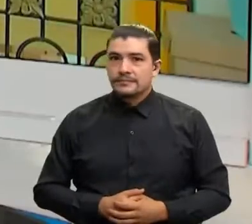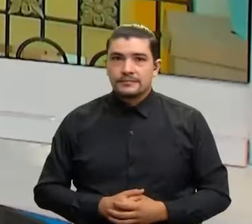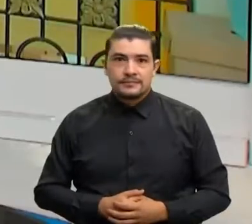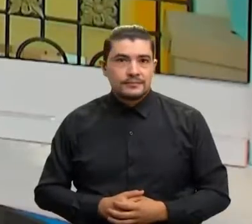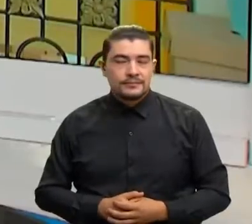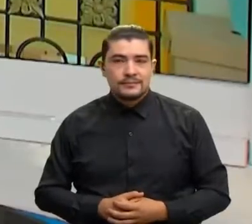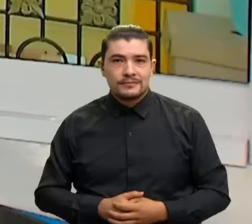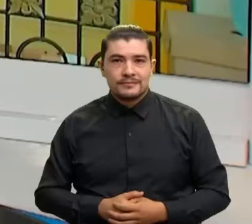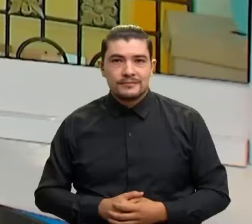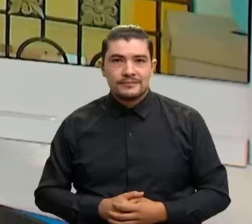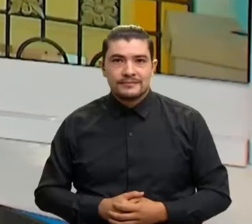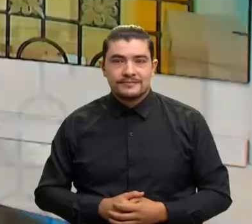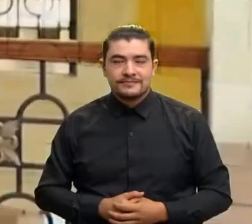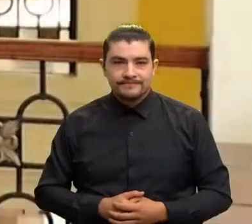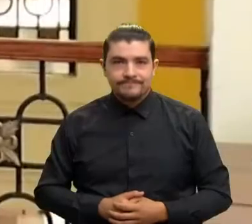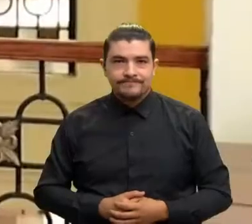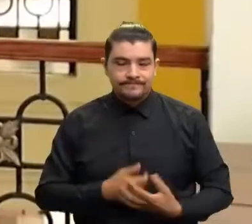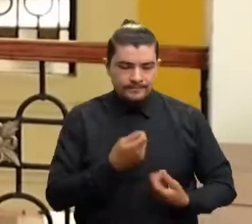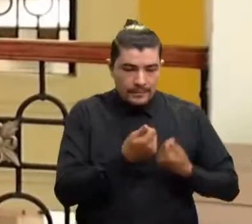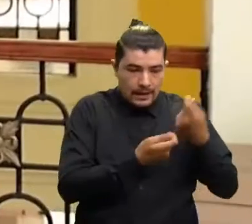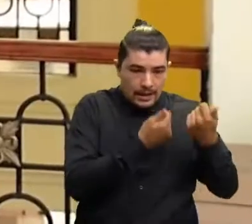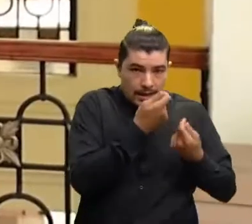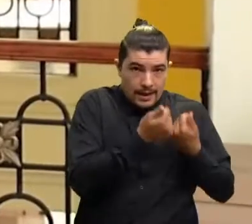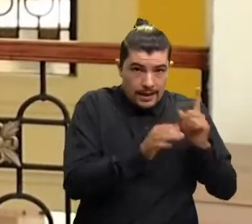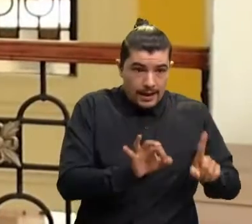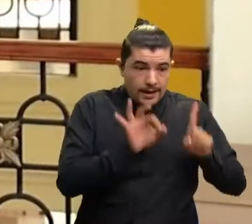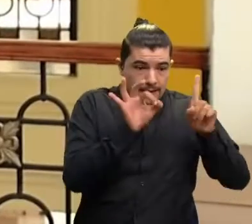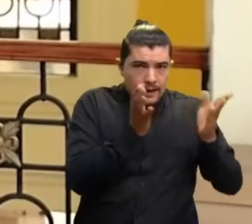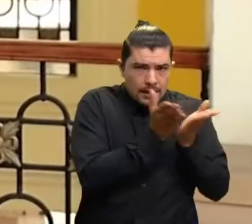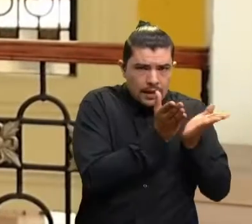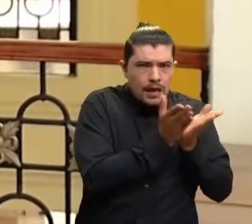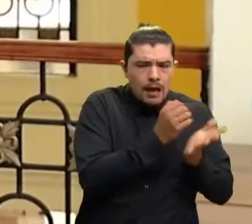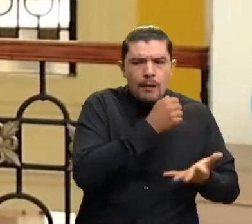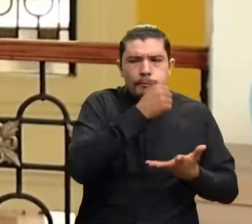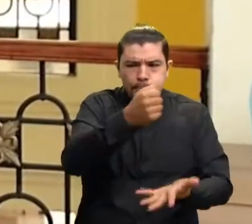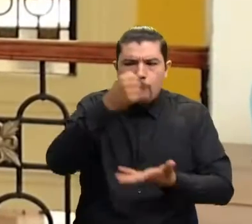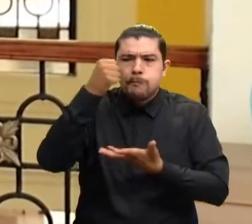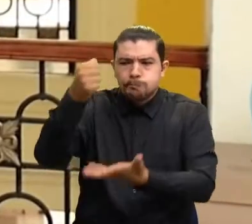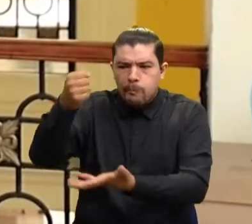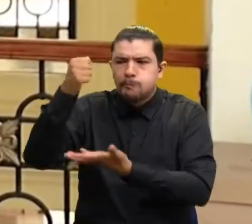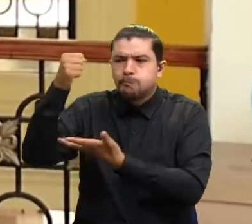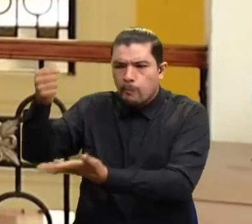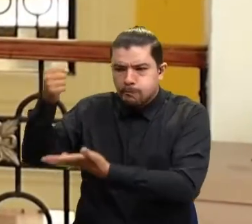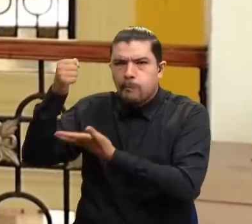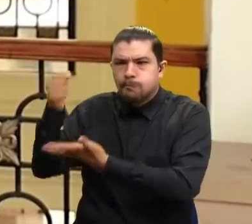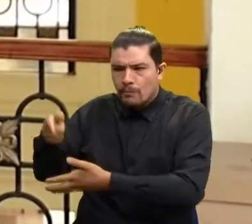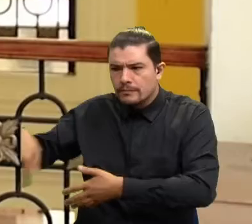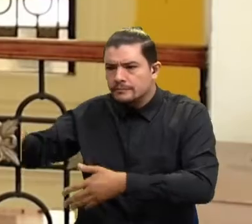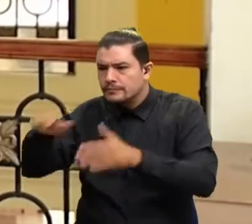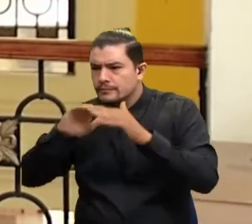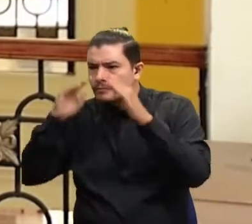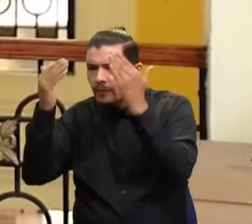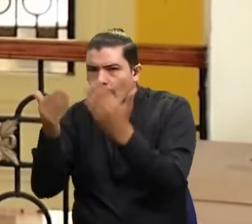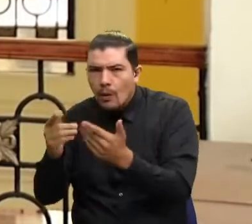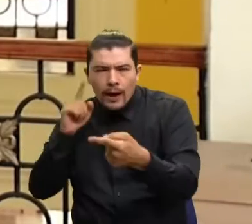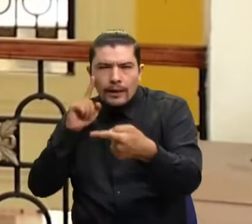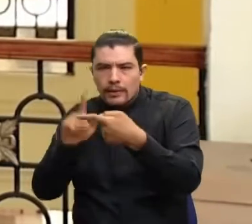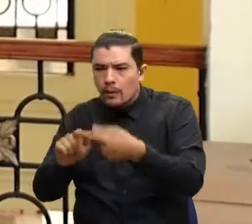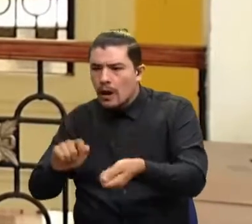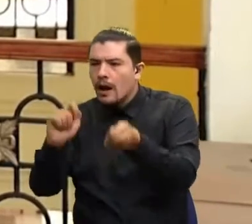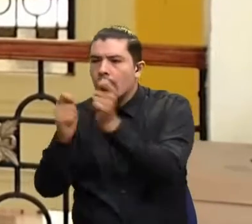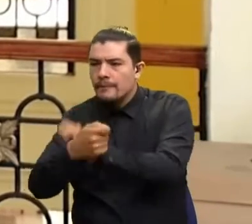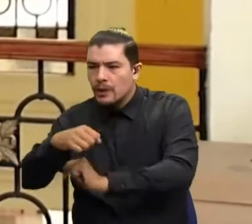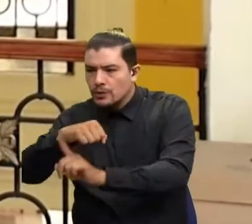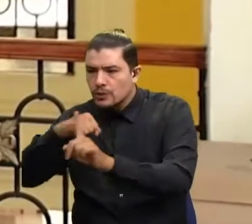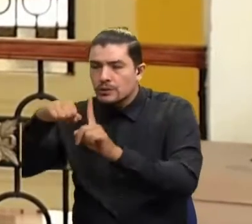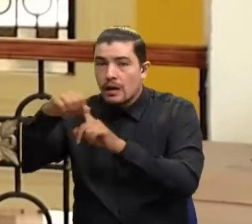los recursos de calidad educativa venimos haciendo inversiones en todos los colegios donde hemos generado transformación social, pero